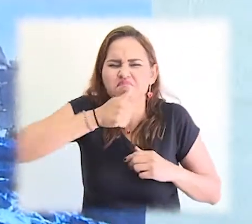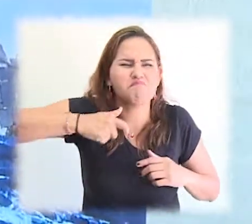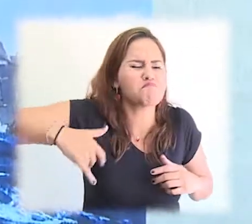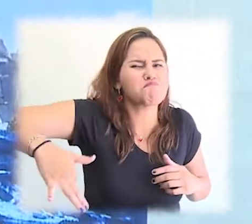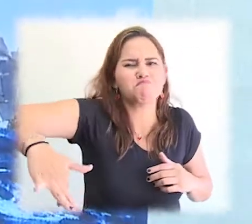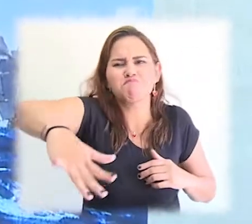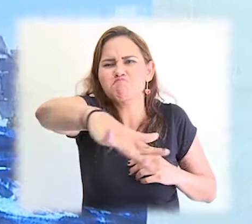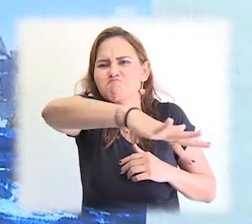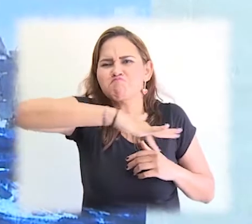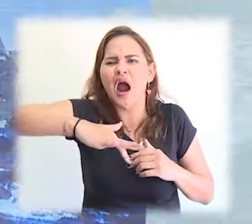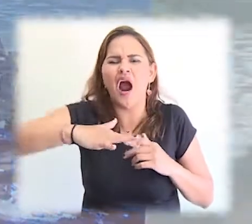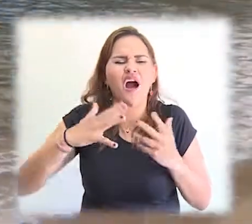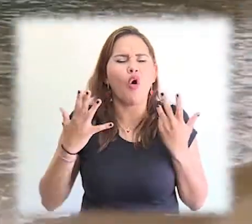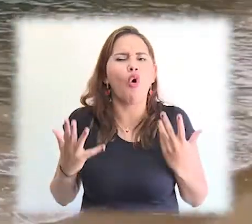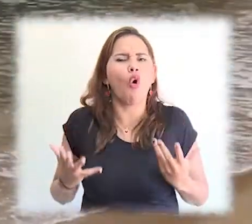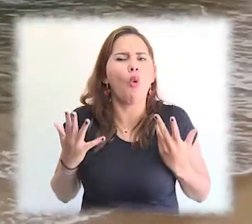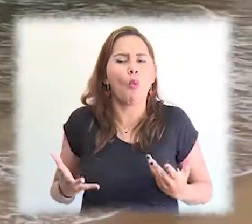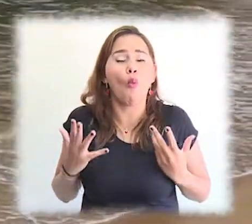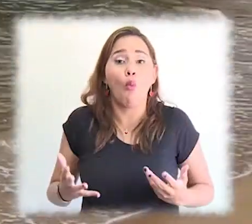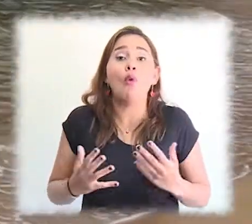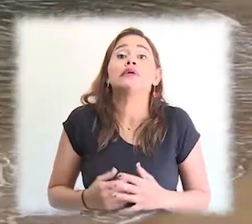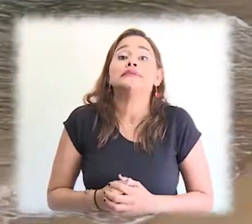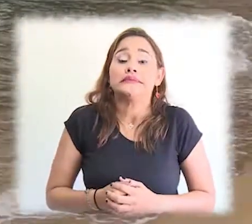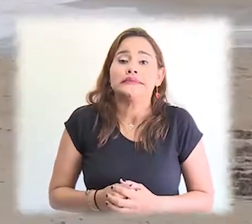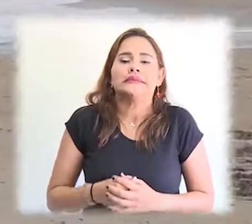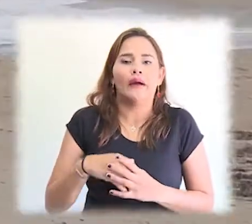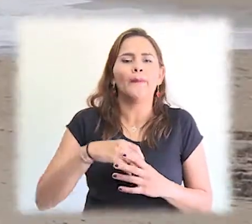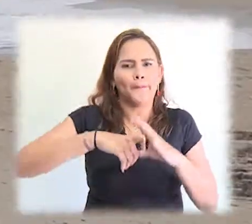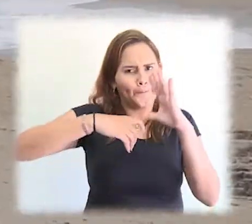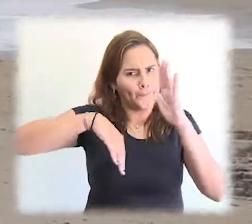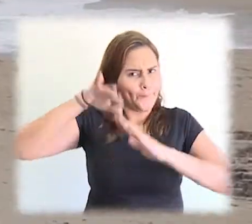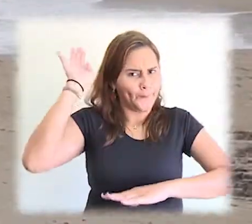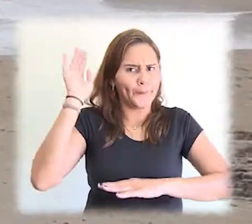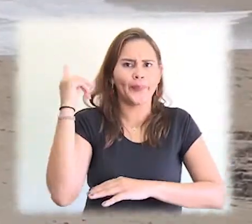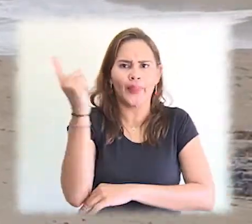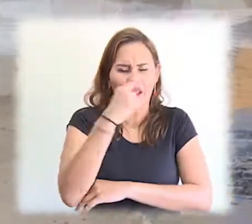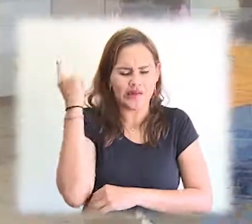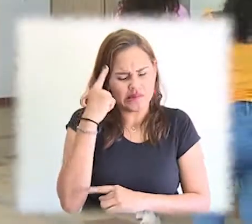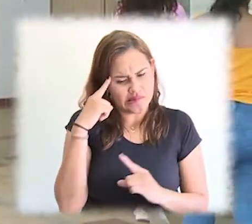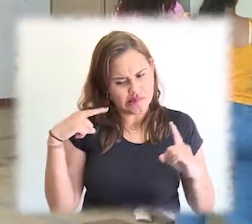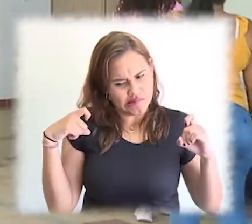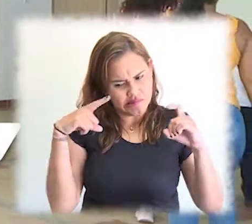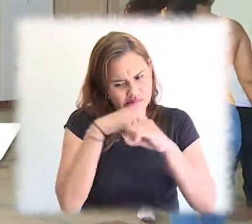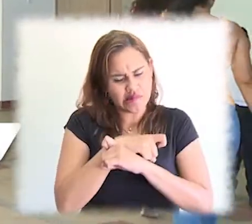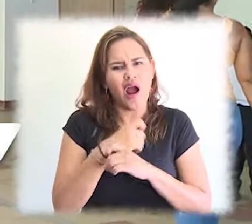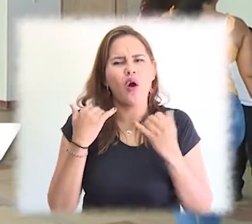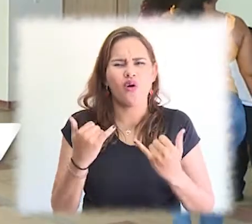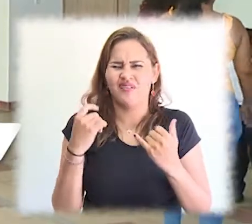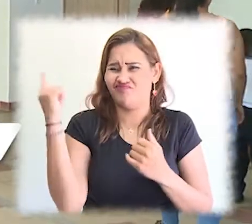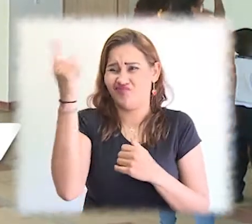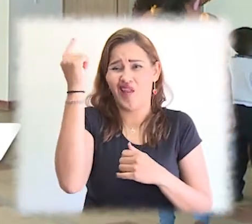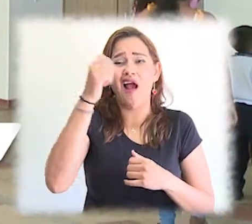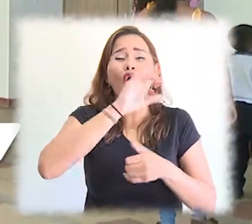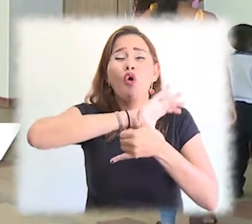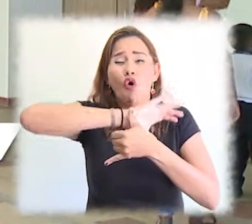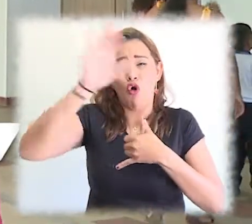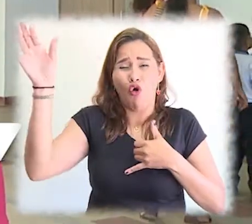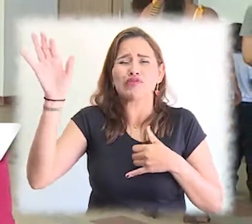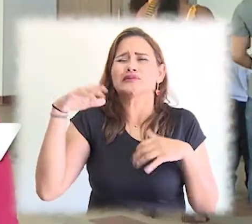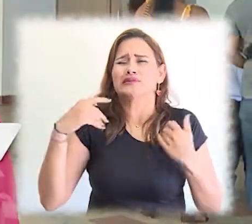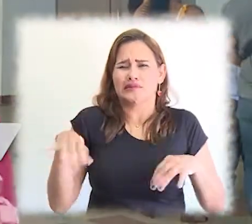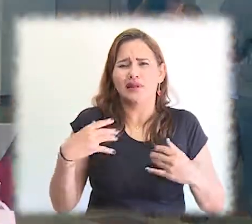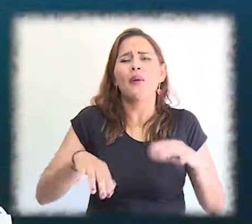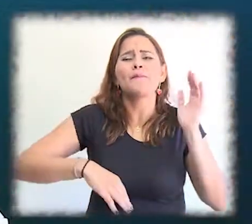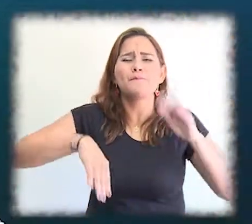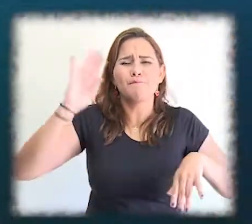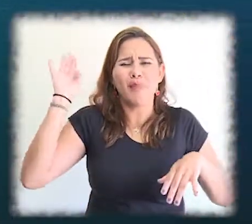la situación que atraviesan nuestros mares y nuestras costas. Porque me resulta útil que se fomente información acerca de